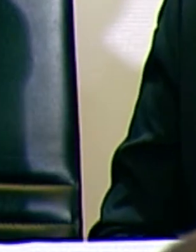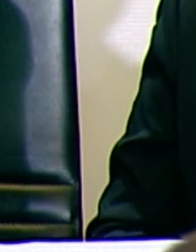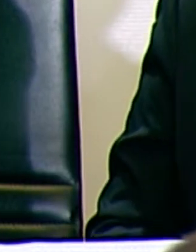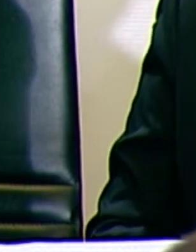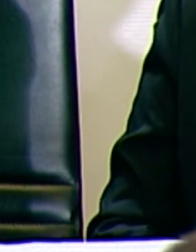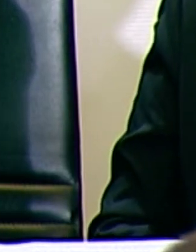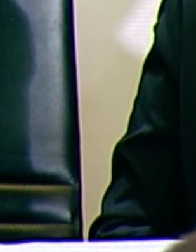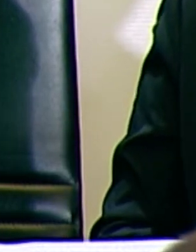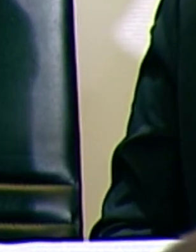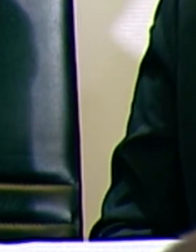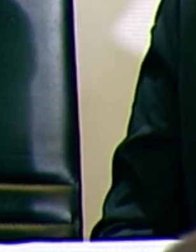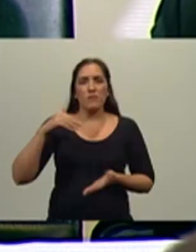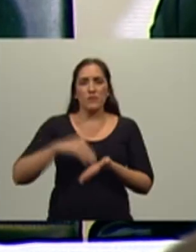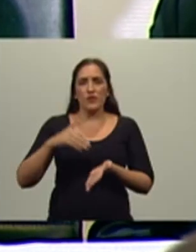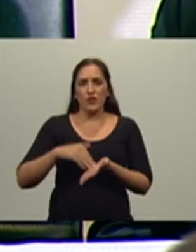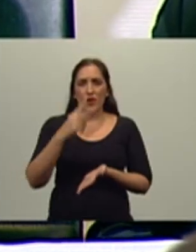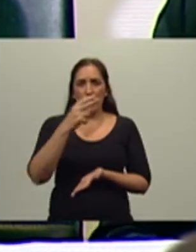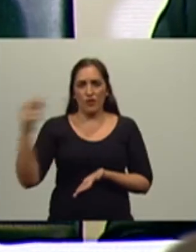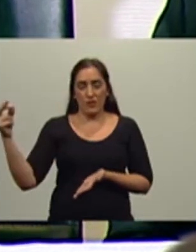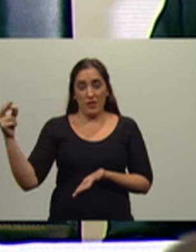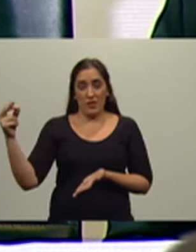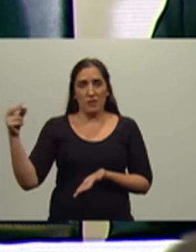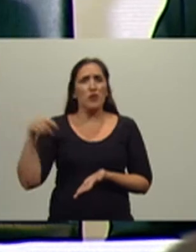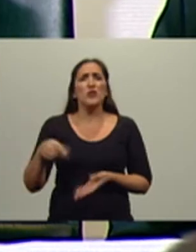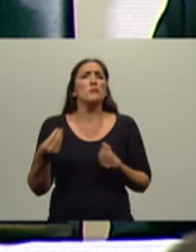con 9.200.000. ¿A qué se debió?